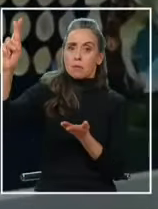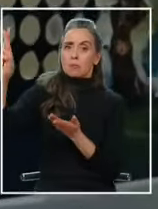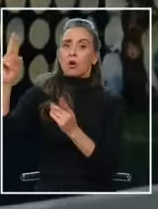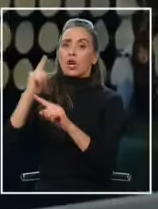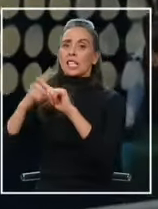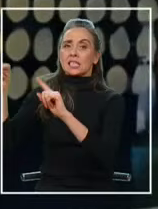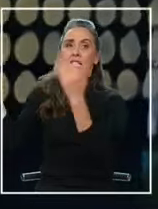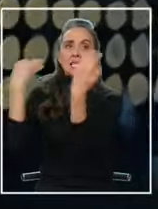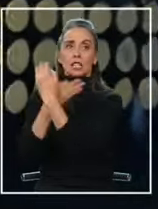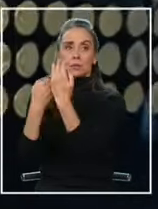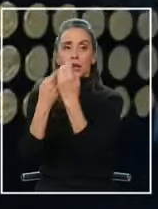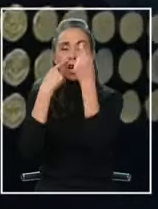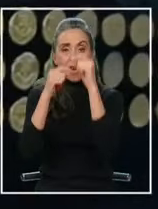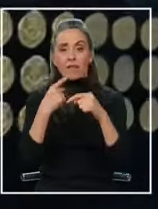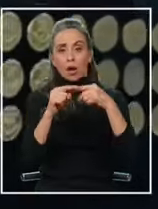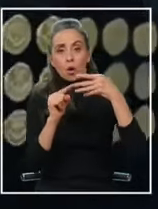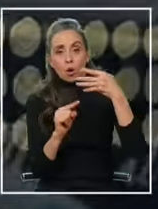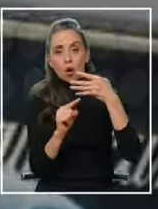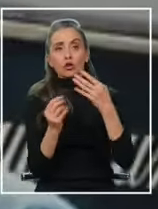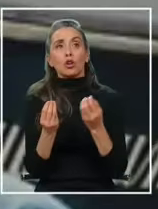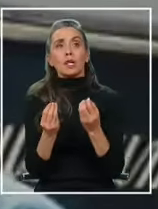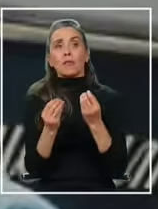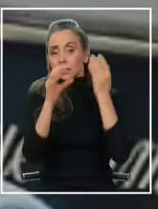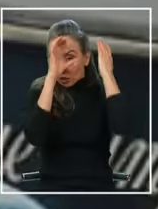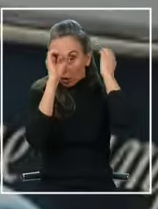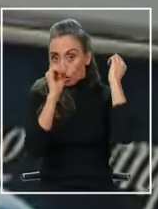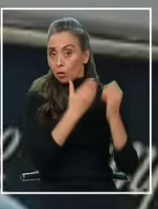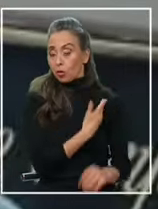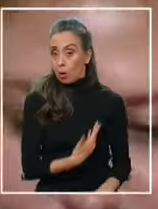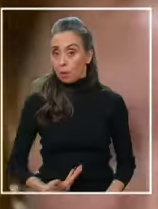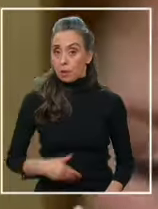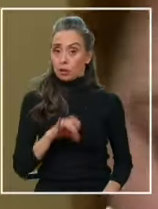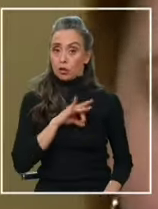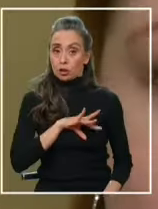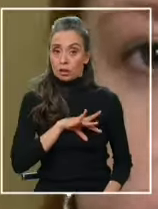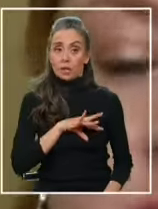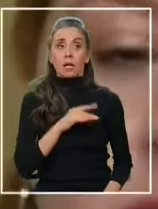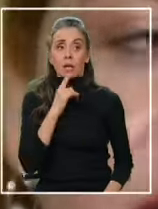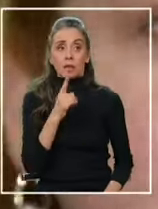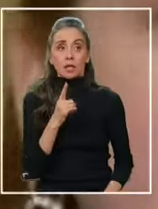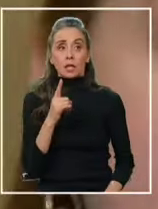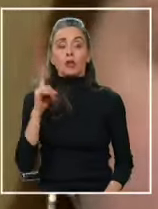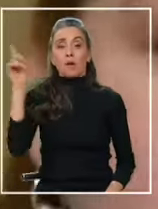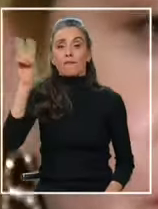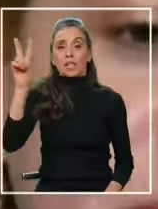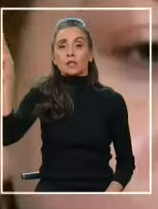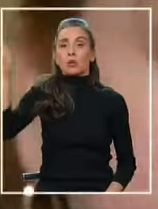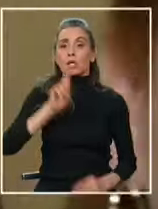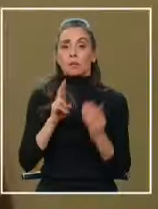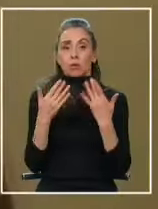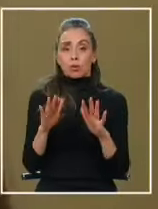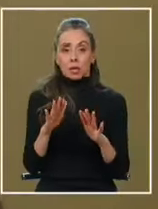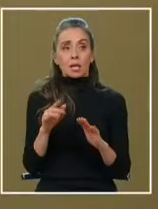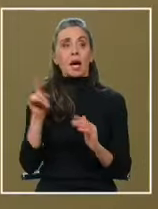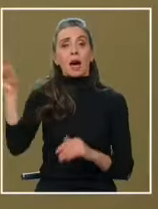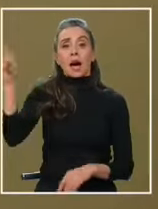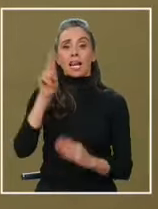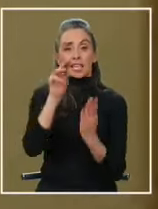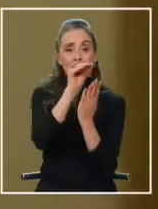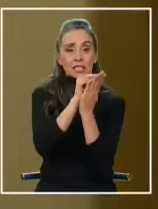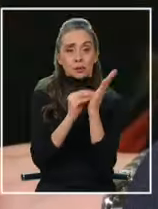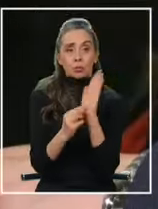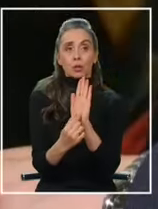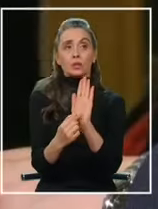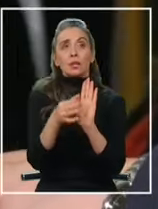para con ellas evaluar otras acciones diplomáticas El gobierno chileno confirmó que Caracas respondió Lo que dice esa respuesta es